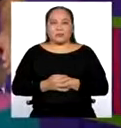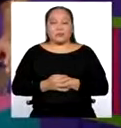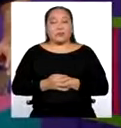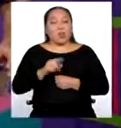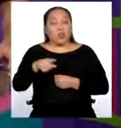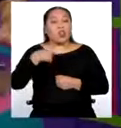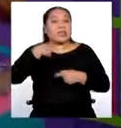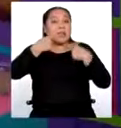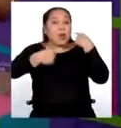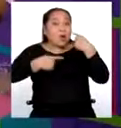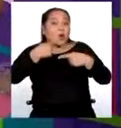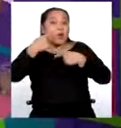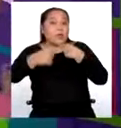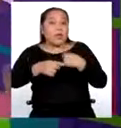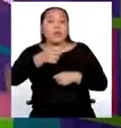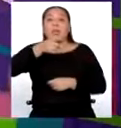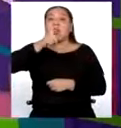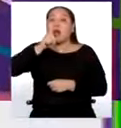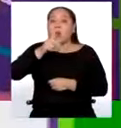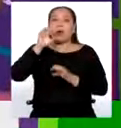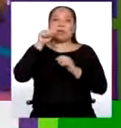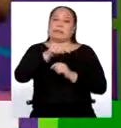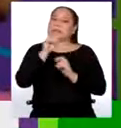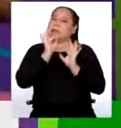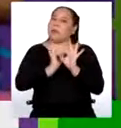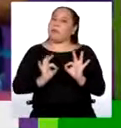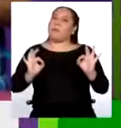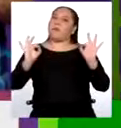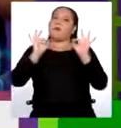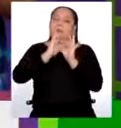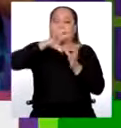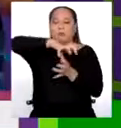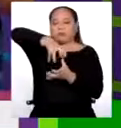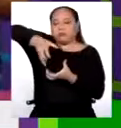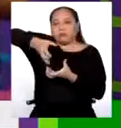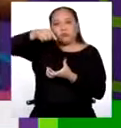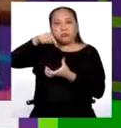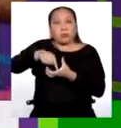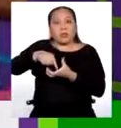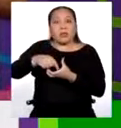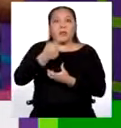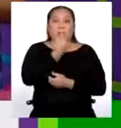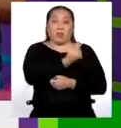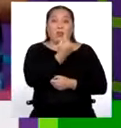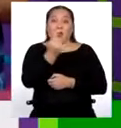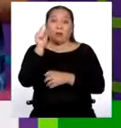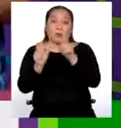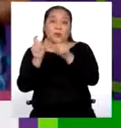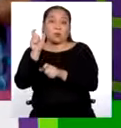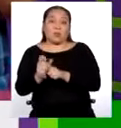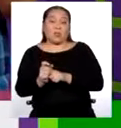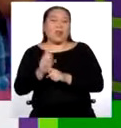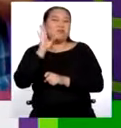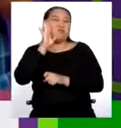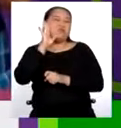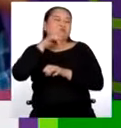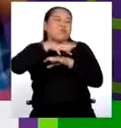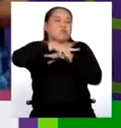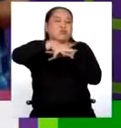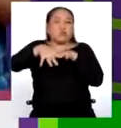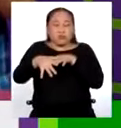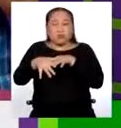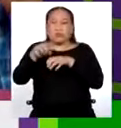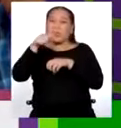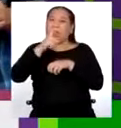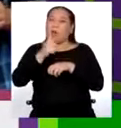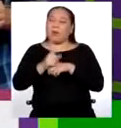Como les estaba contando, el agua es muy importante para el planeta Tierra y para nosotros. Y la contaminación del agua es un tema de